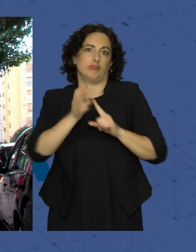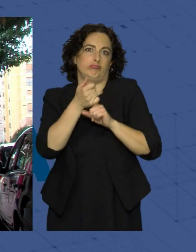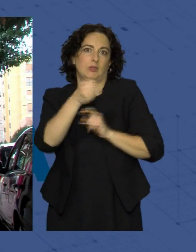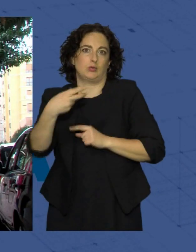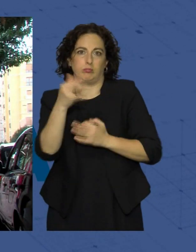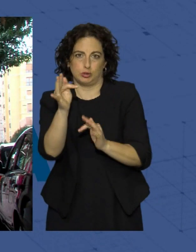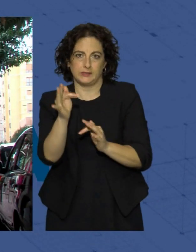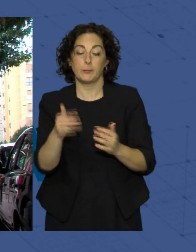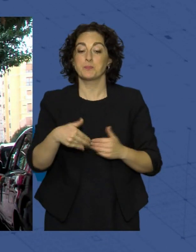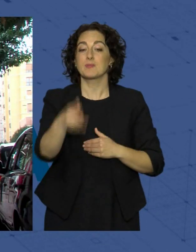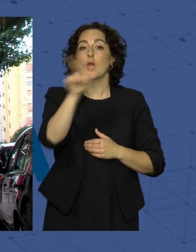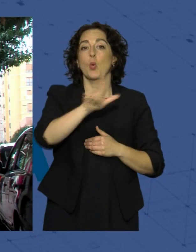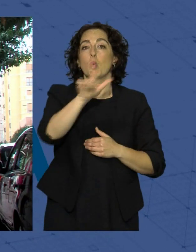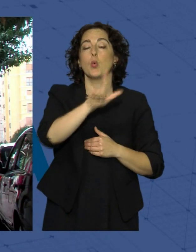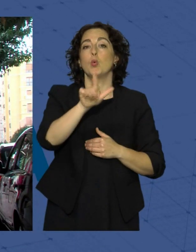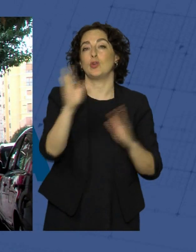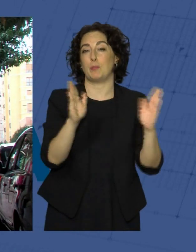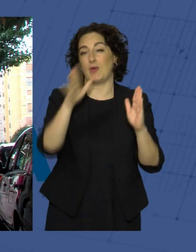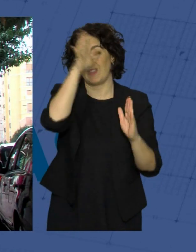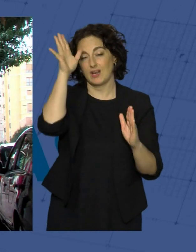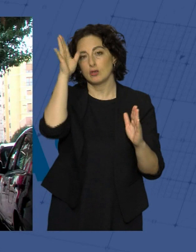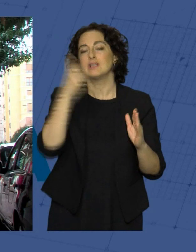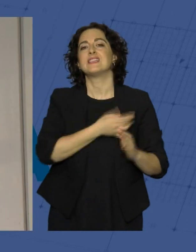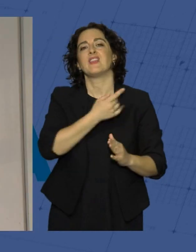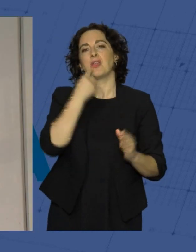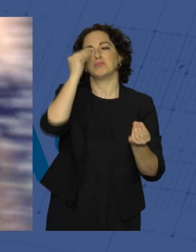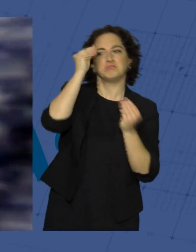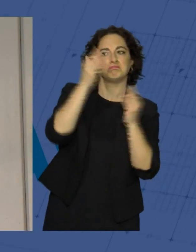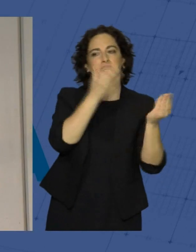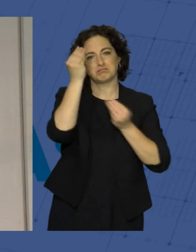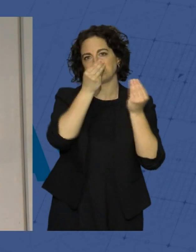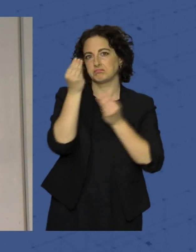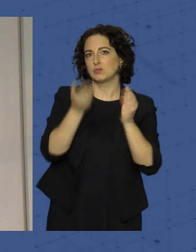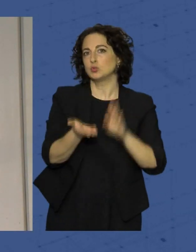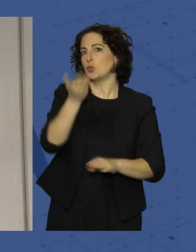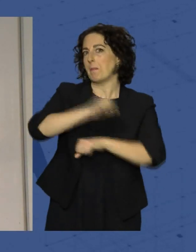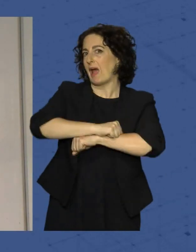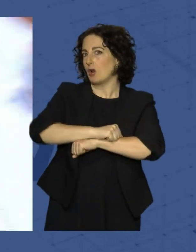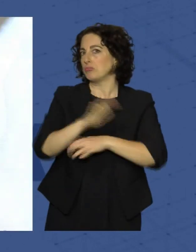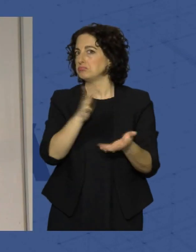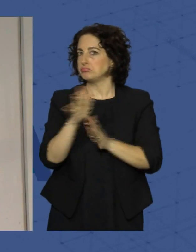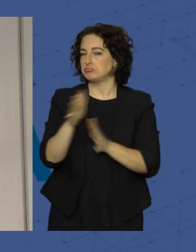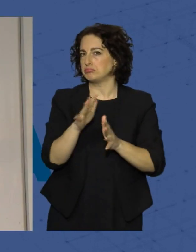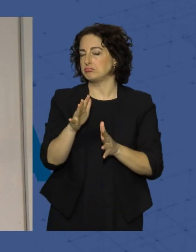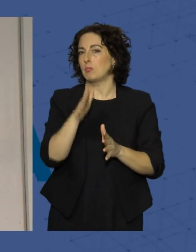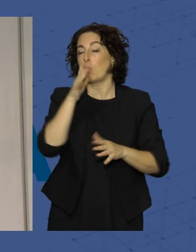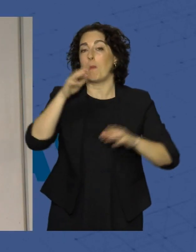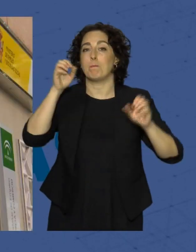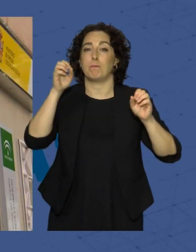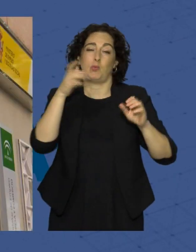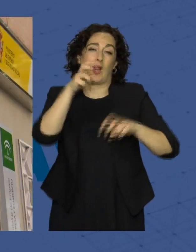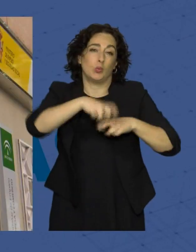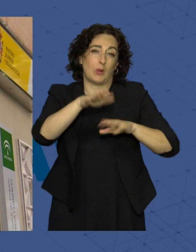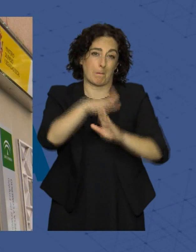Para este mes de junio, los siguientes ya en etapa estival, los sindicatos vaticinan una subida del paro en la provincia por el parón en la